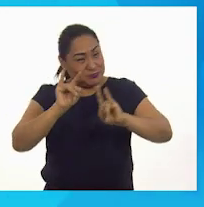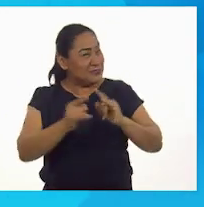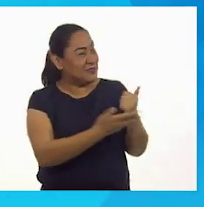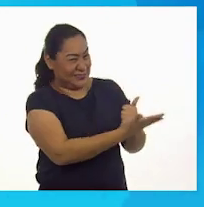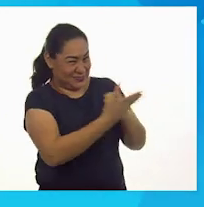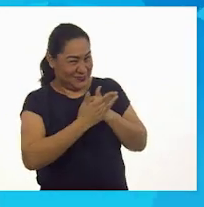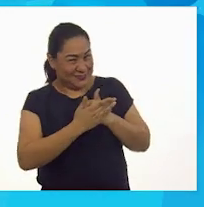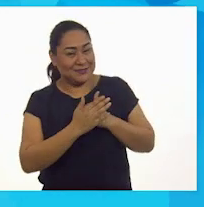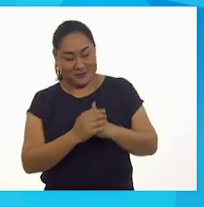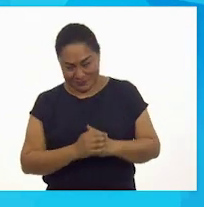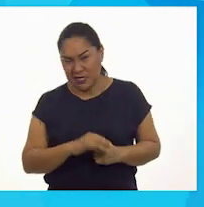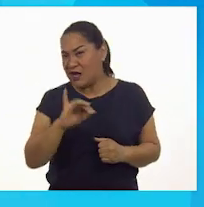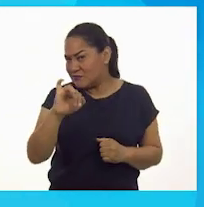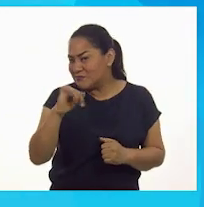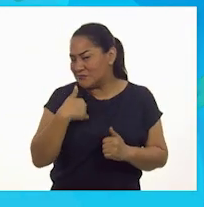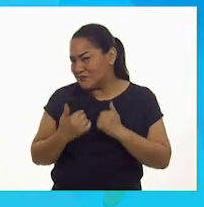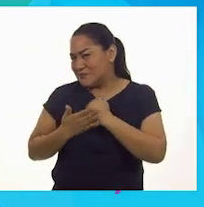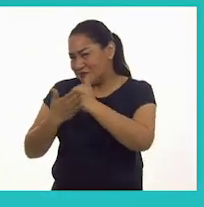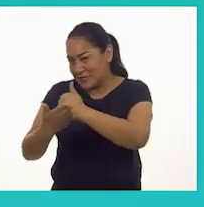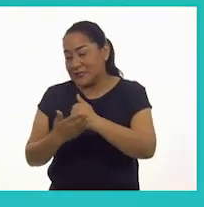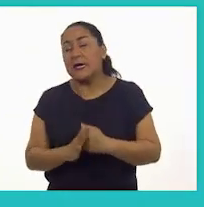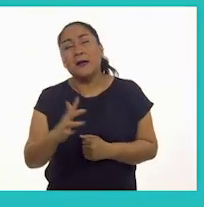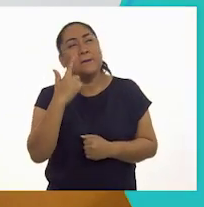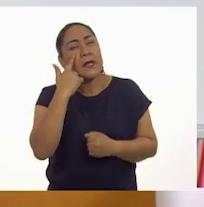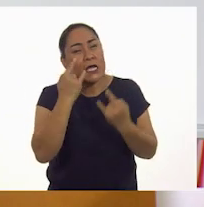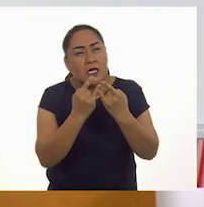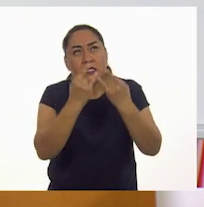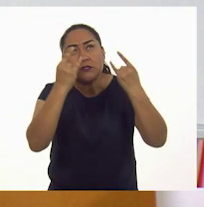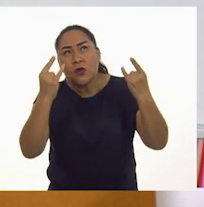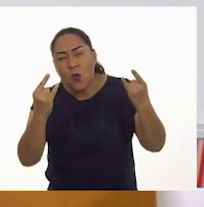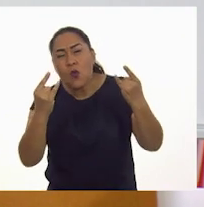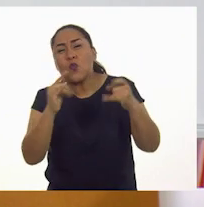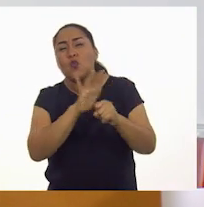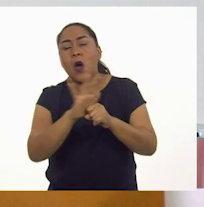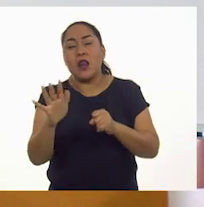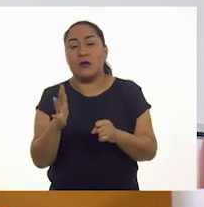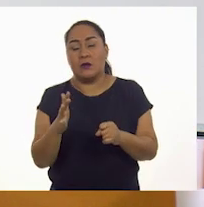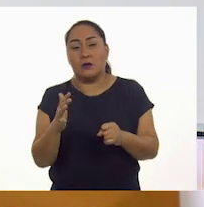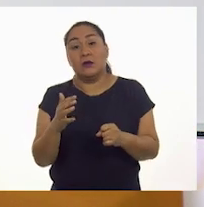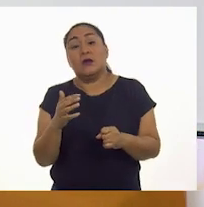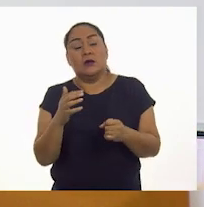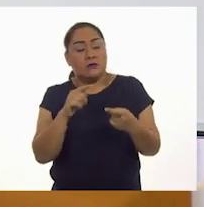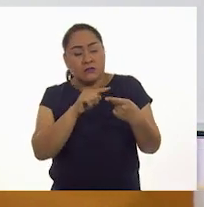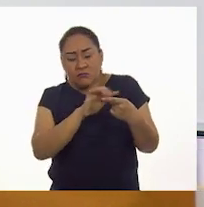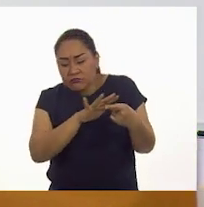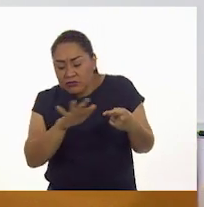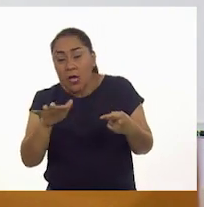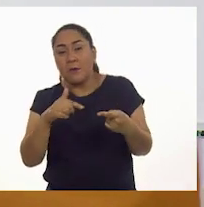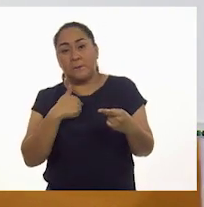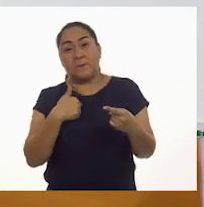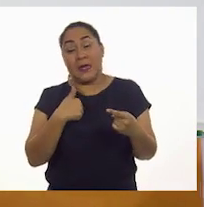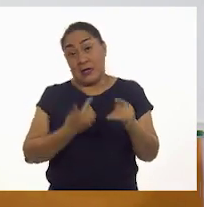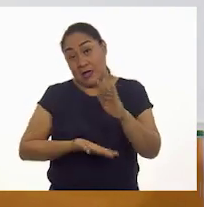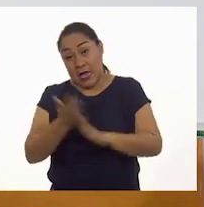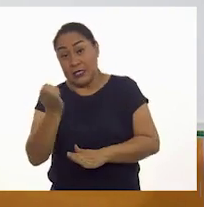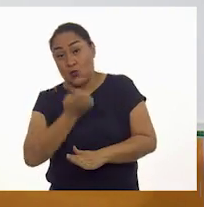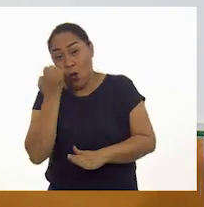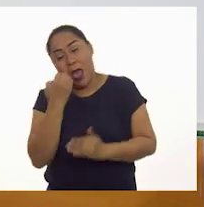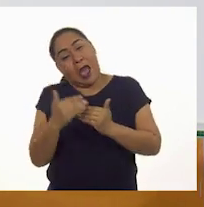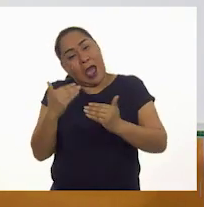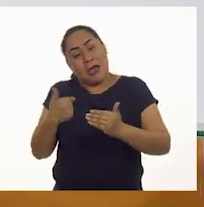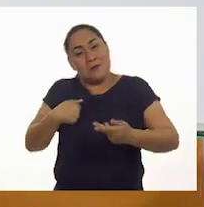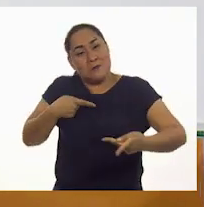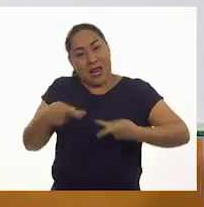claro. Bien, la primera historia que nos cuentan es... Me preparo... Me preparo para ir a la escuela. Muy bien. Y nos